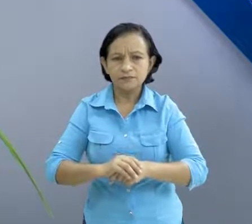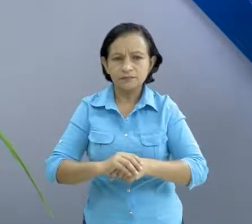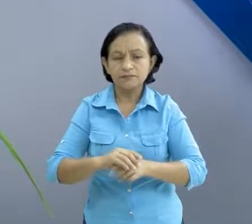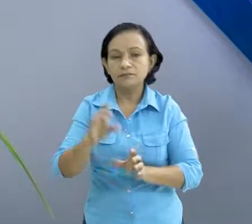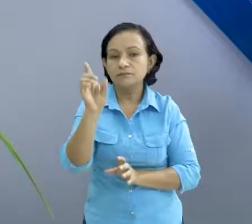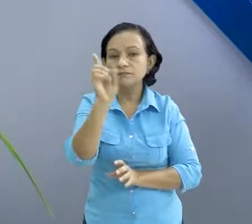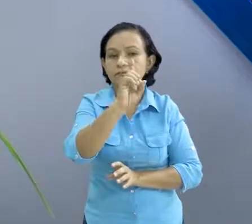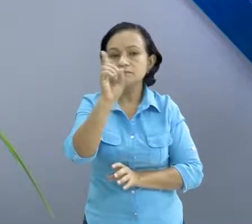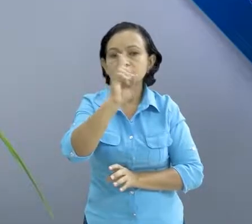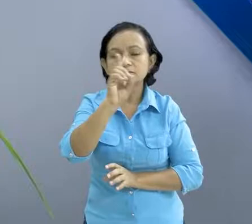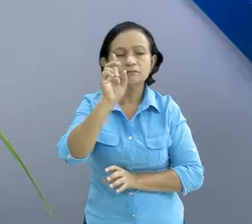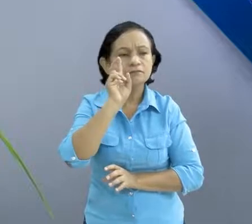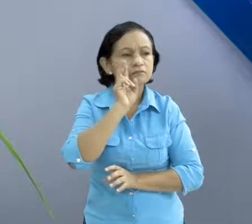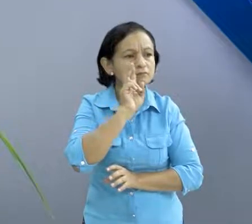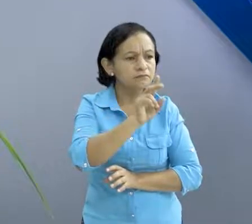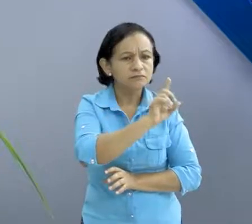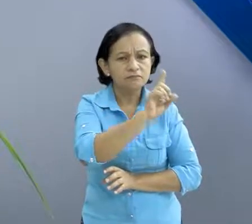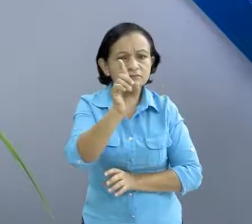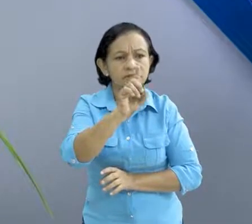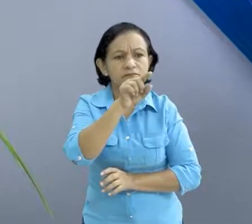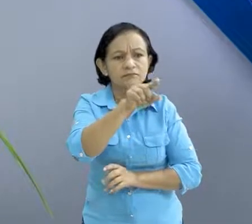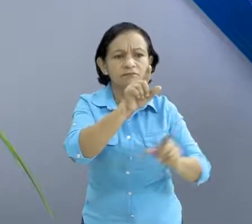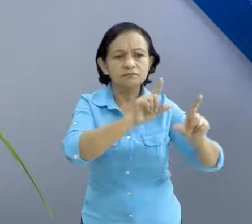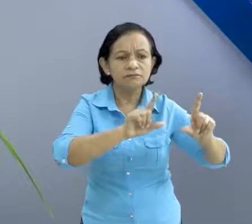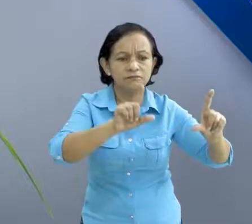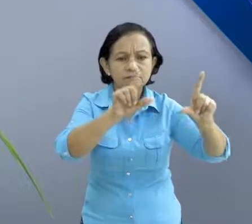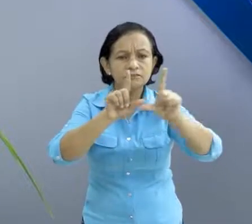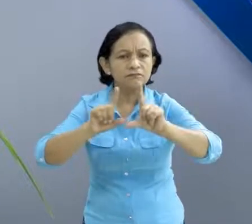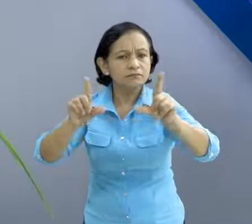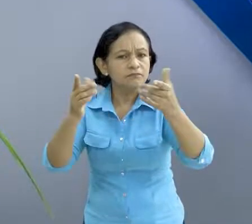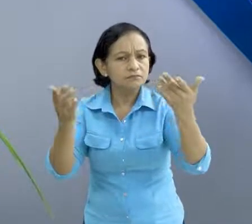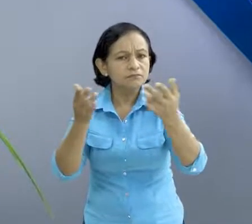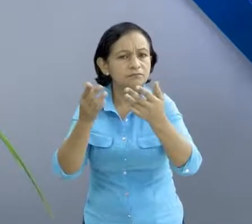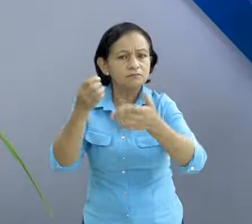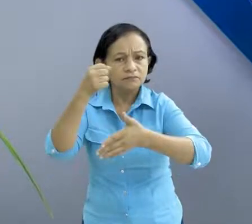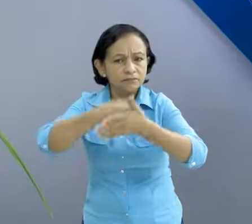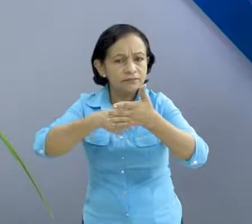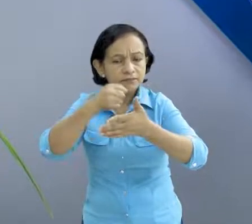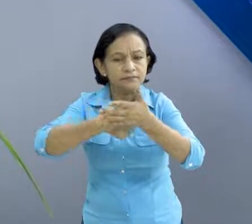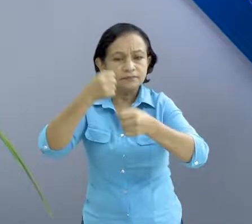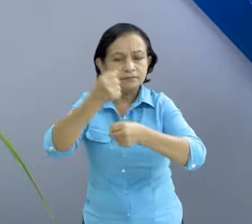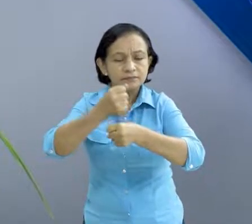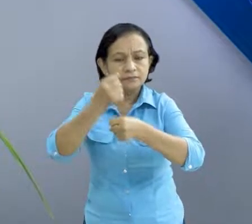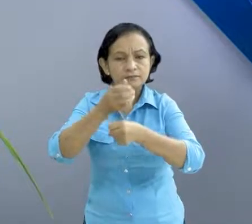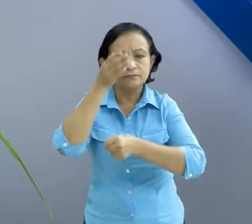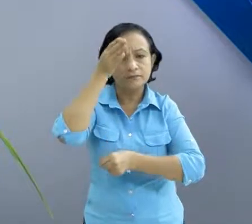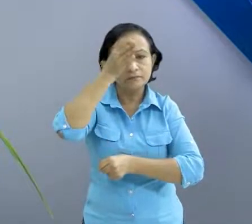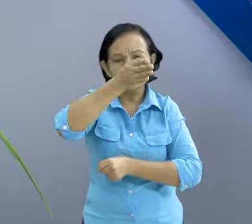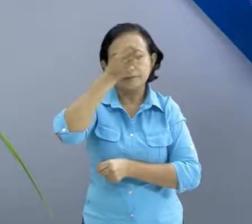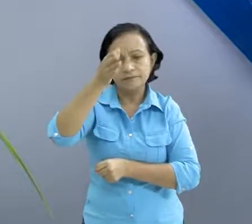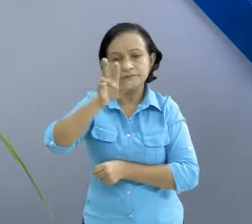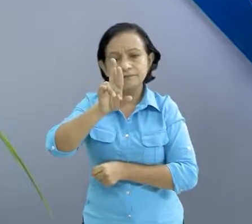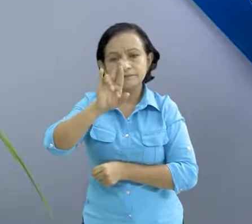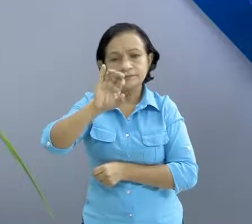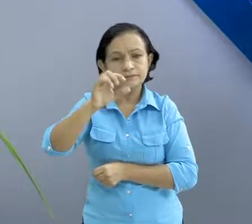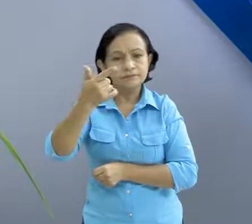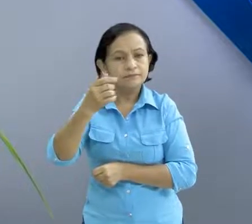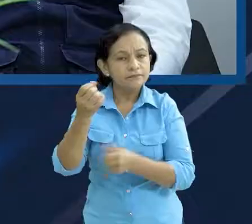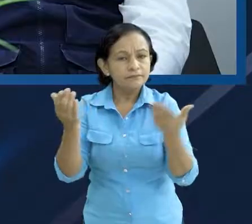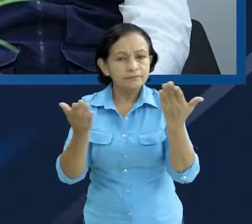pudiéramos denotar la presencia de todos estos puestos de mando y cómo ha fortalecido esta labor en la gestión del riesgo? Pues,